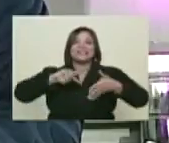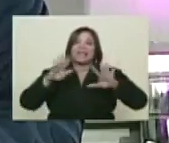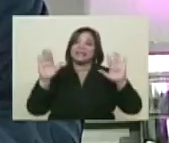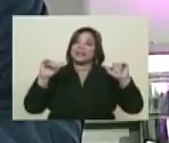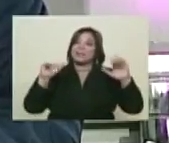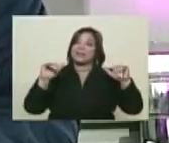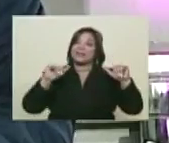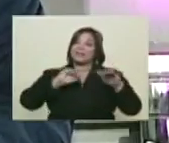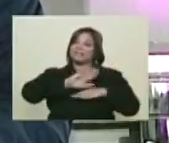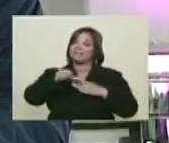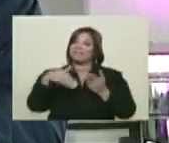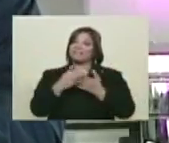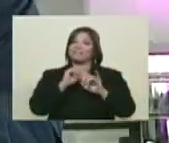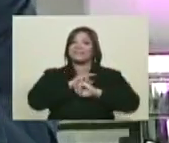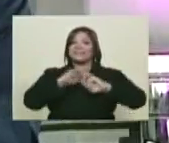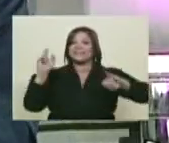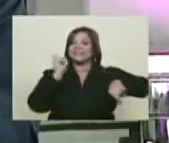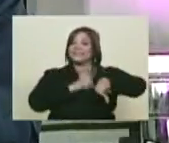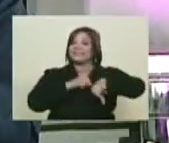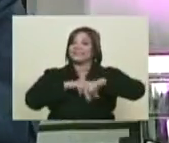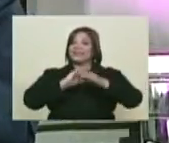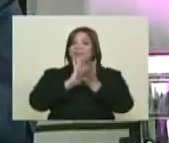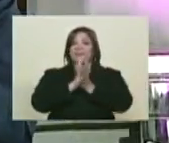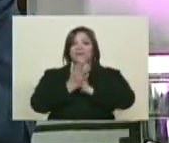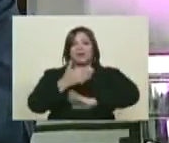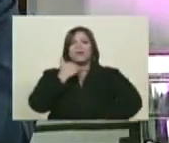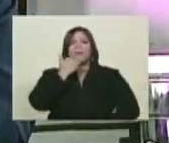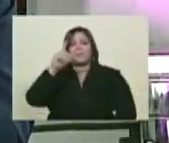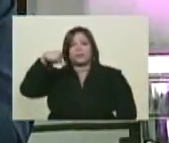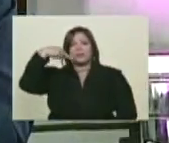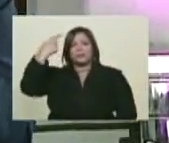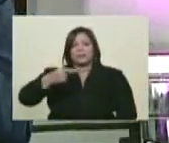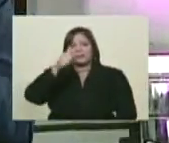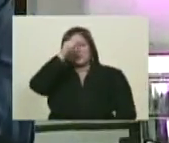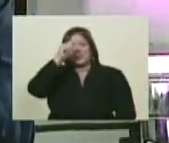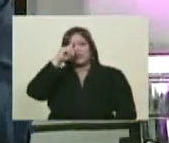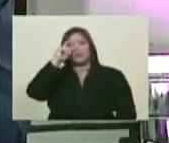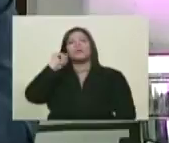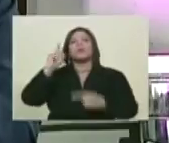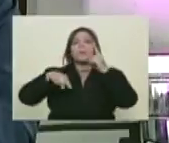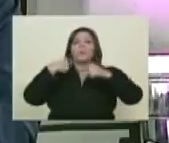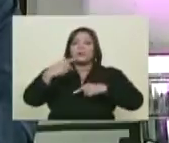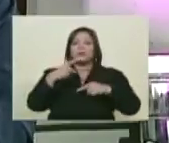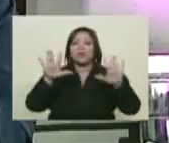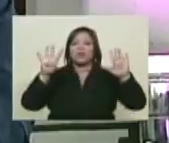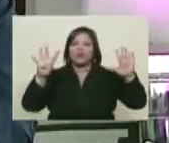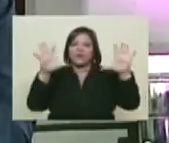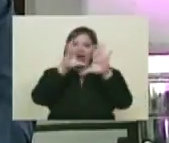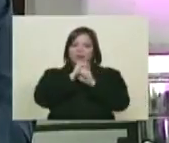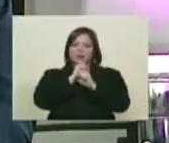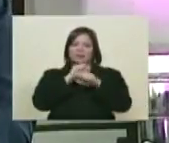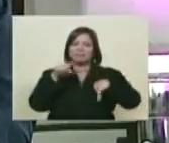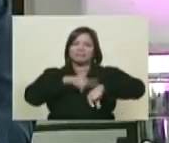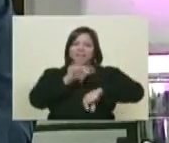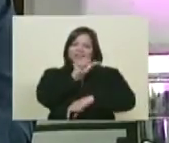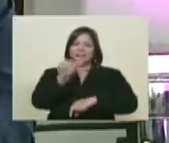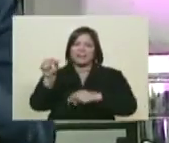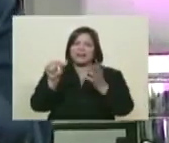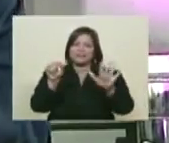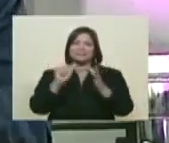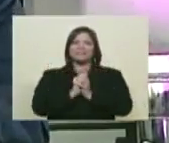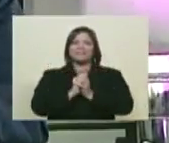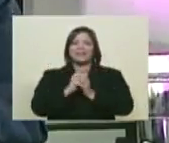despedirnos, porque ya el tiempo se nos acabó, pero pronto estaremos de vuelta el próximo domingo a las 9 de la noche, ahí mismito, en una semana nada más.